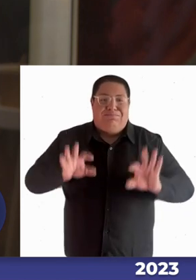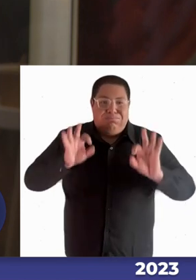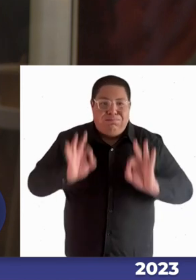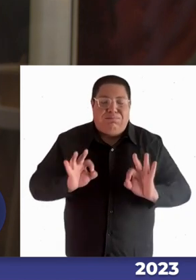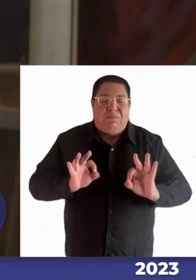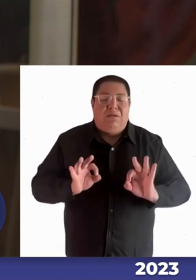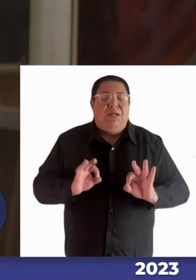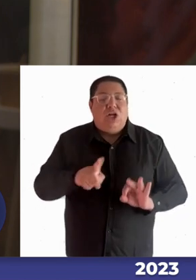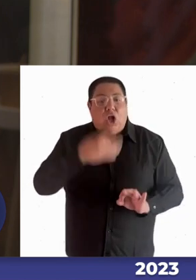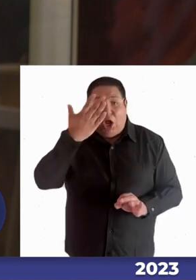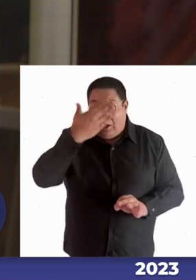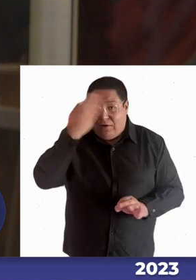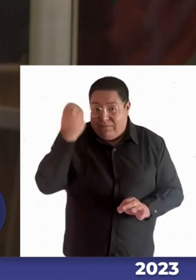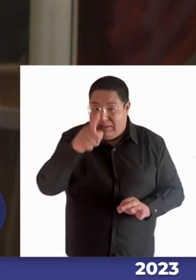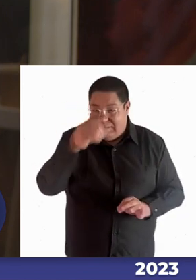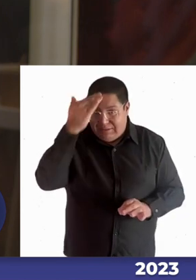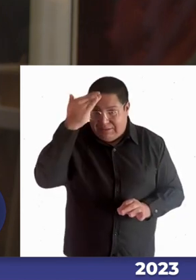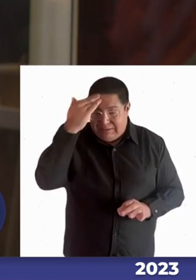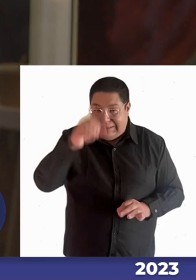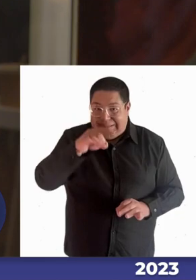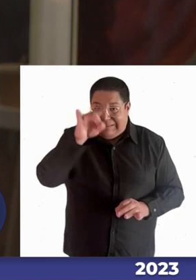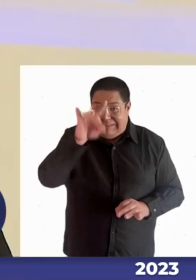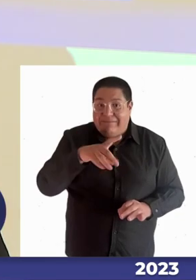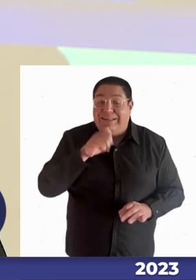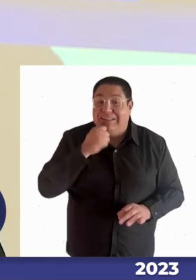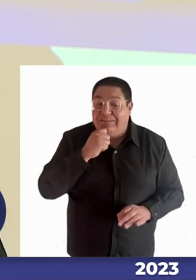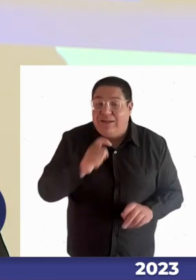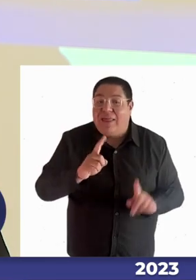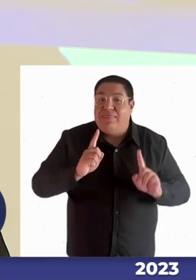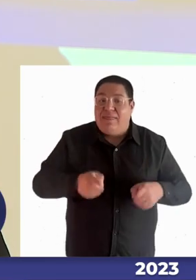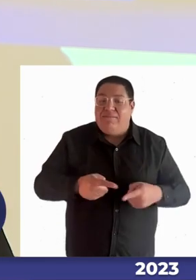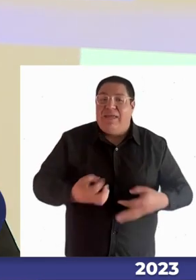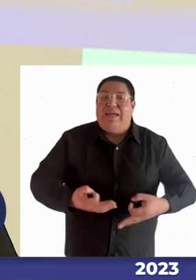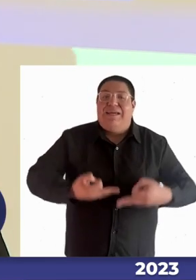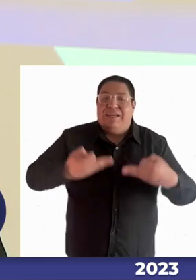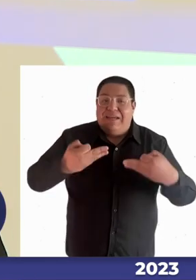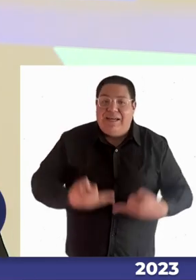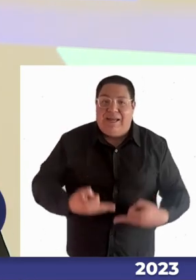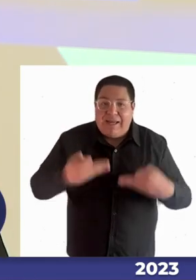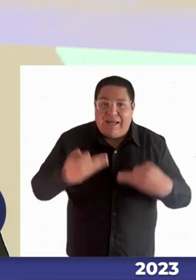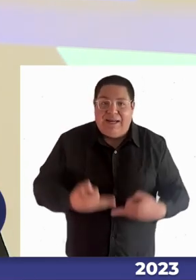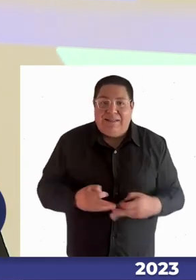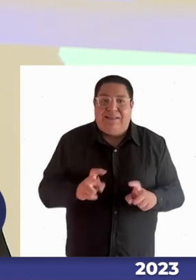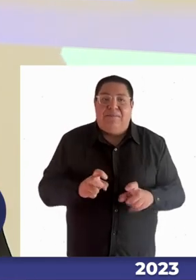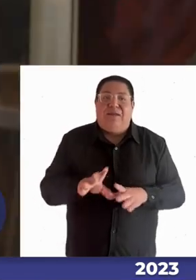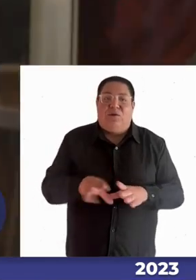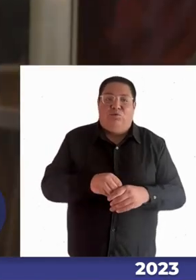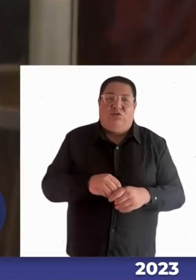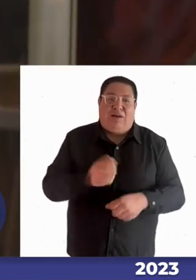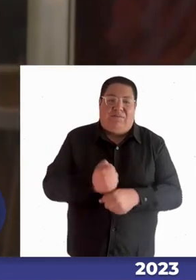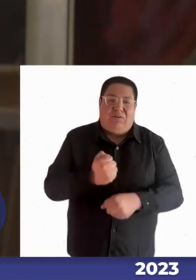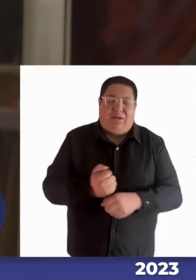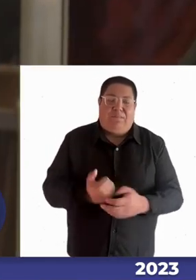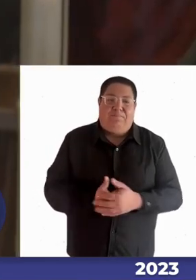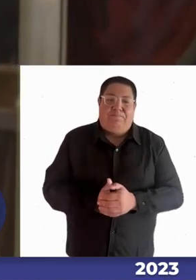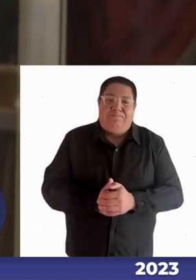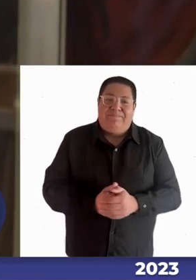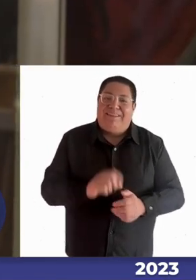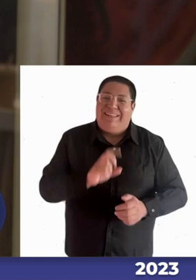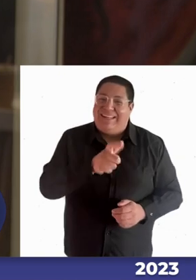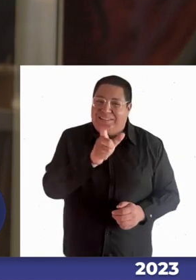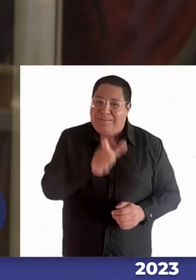olvidando lo que hoy día significa garantizar también la inclusión laboral. gracias senadora